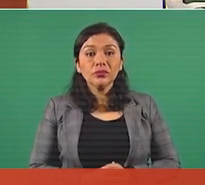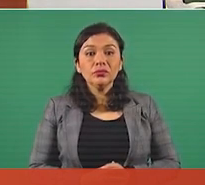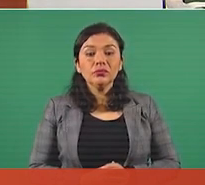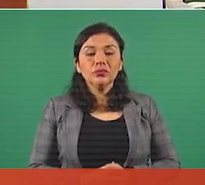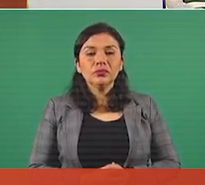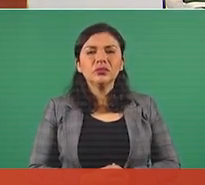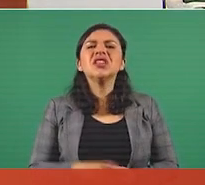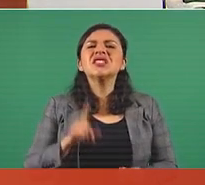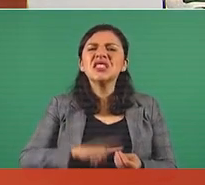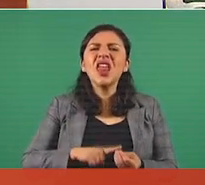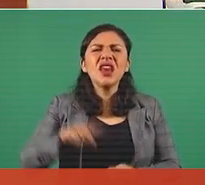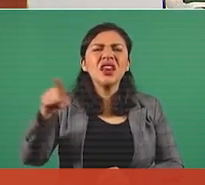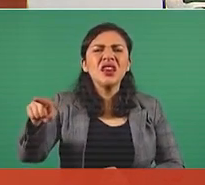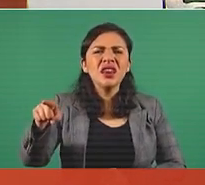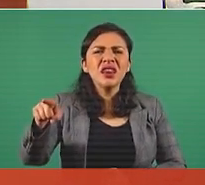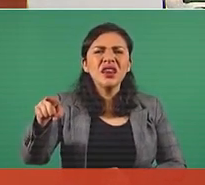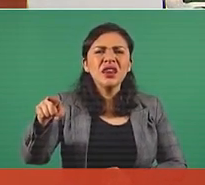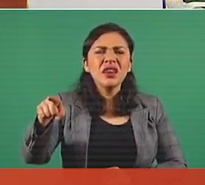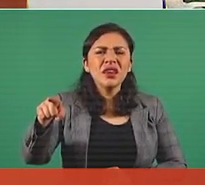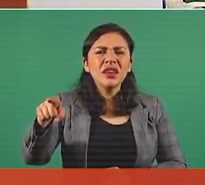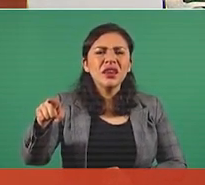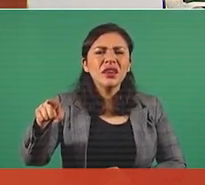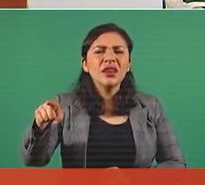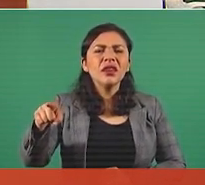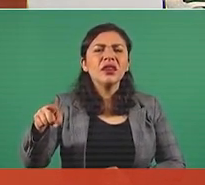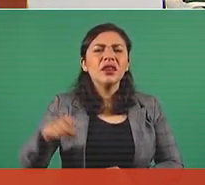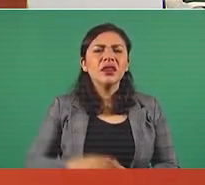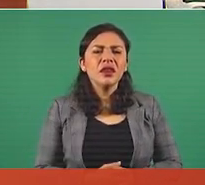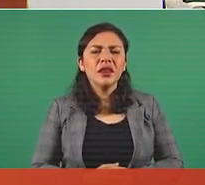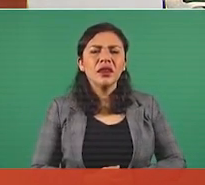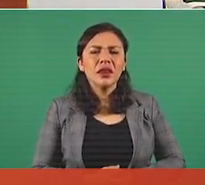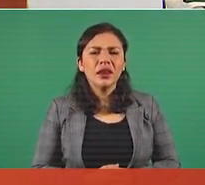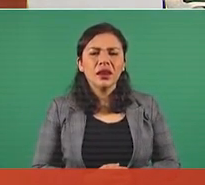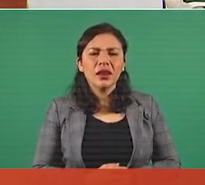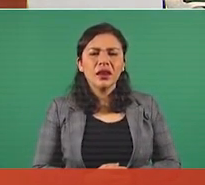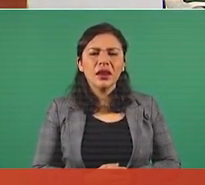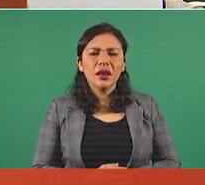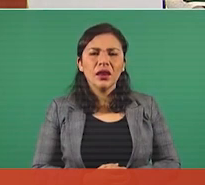¿Quién es? Ah, yo pensaba que era el periódico.